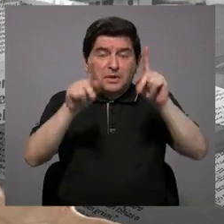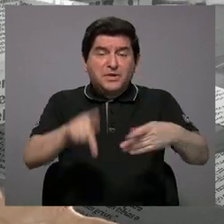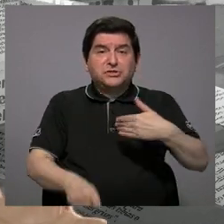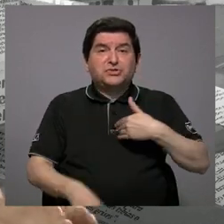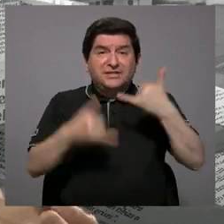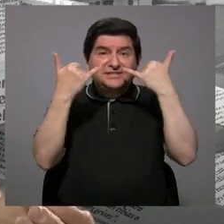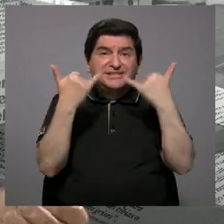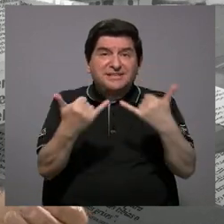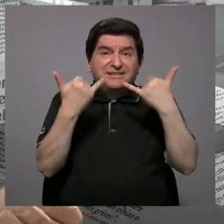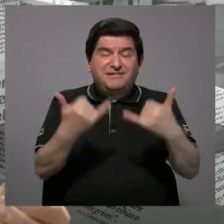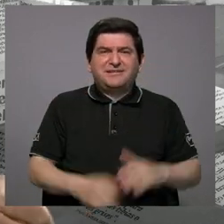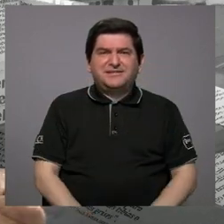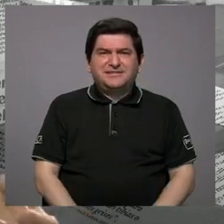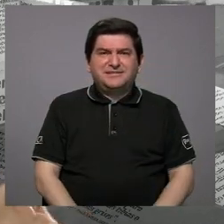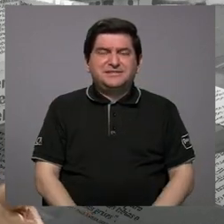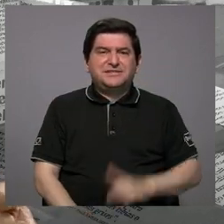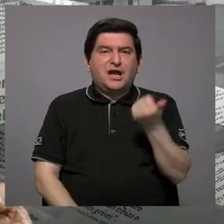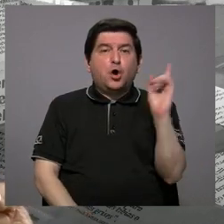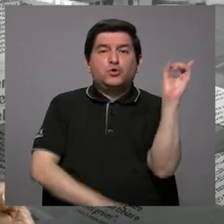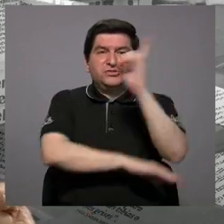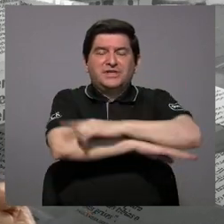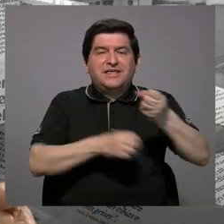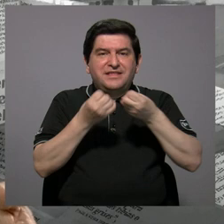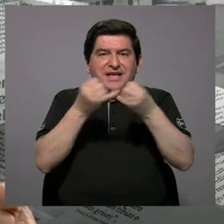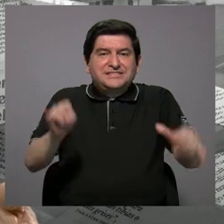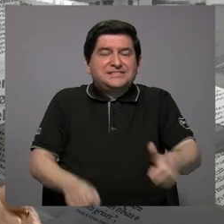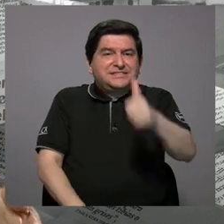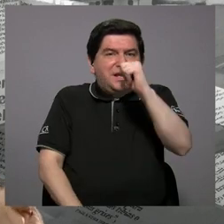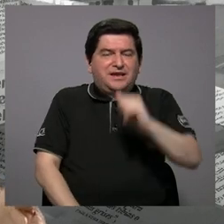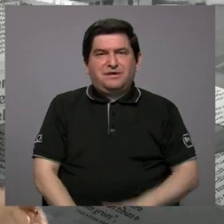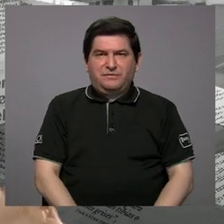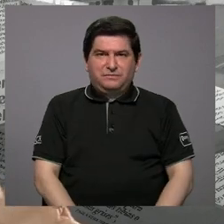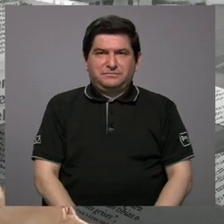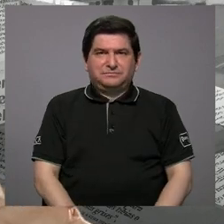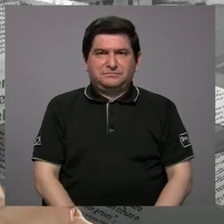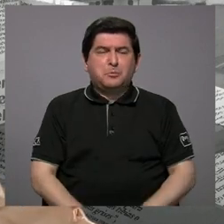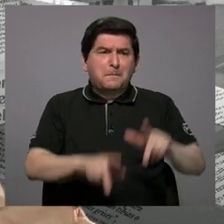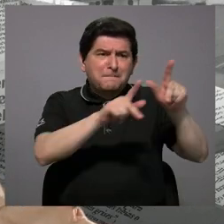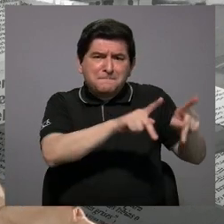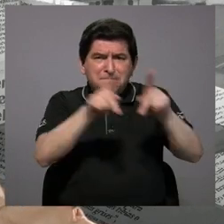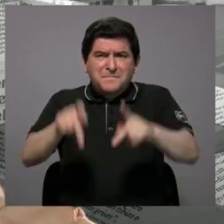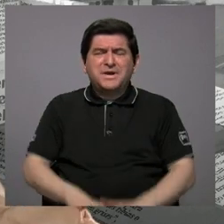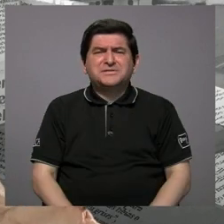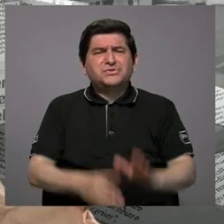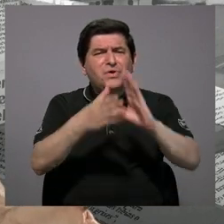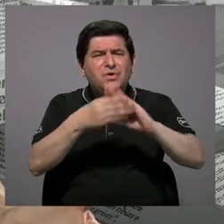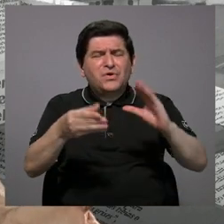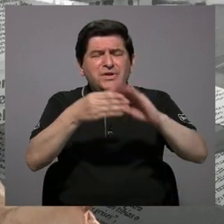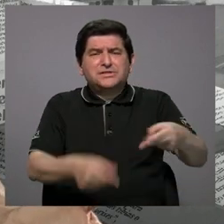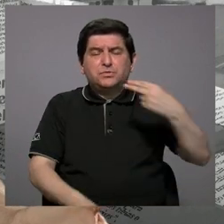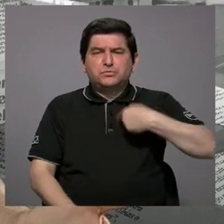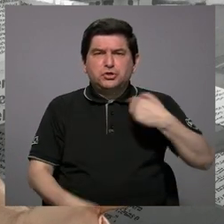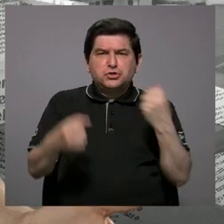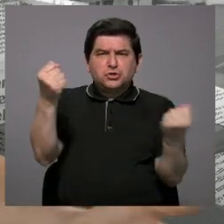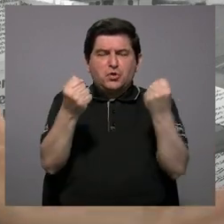que tenía ya, como les conté, once días sin agua totales. Y dije, hay gente que nos contaba una historia. Agarré mi carro y compré un